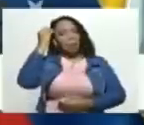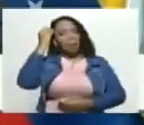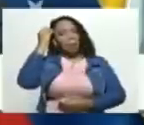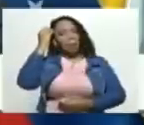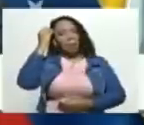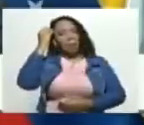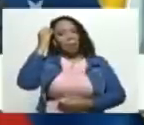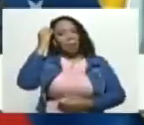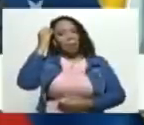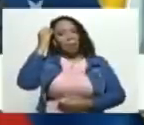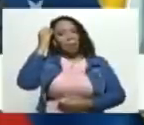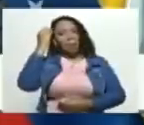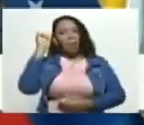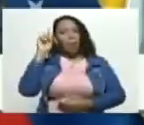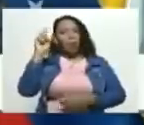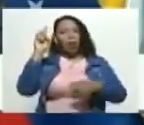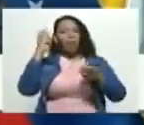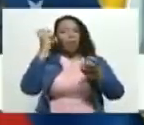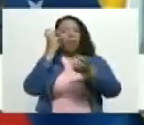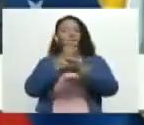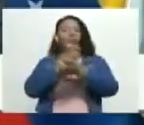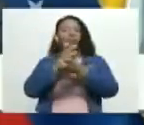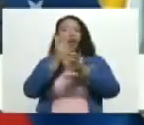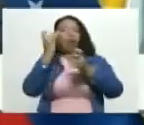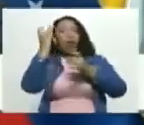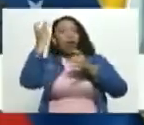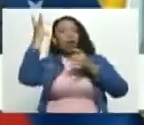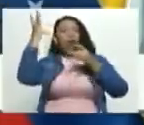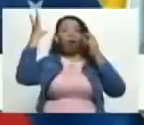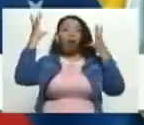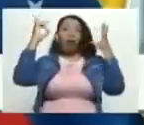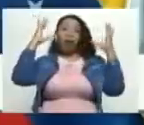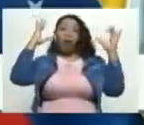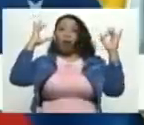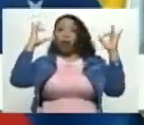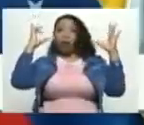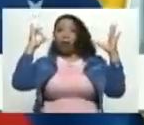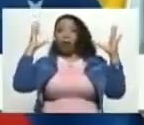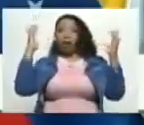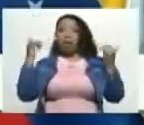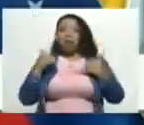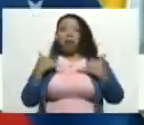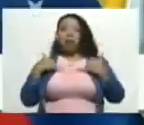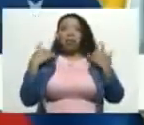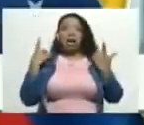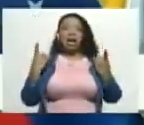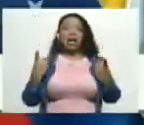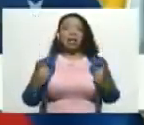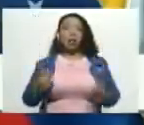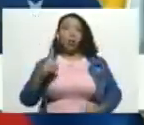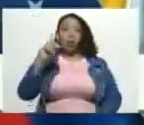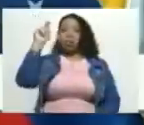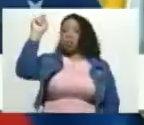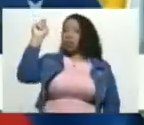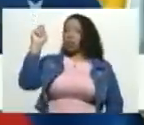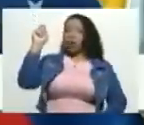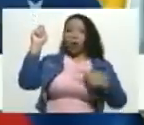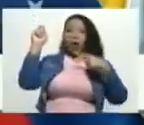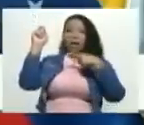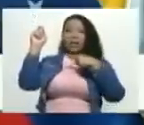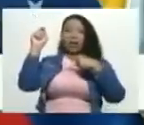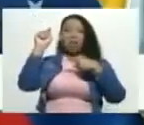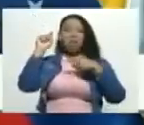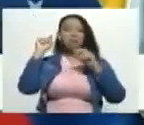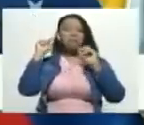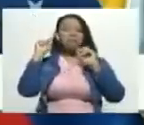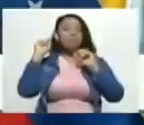una fantasmagórica figura de autoproclamar a un parlamentario que en su momento sacó